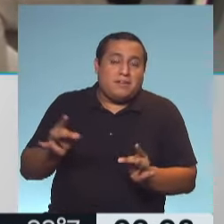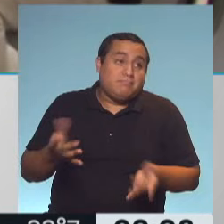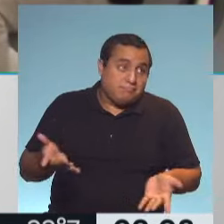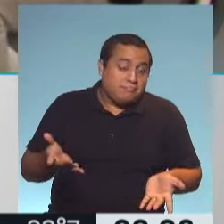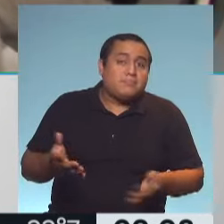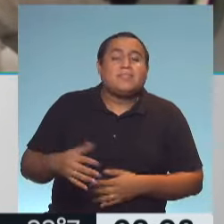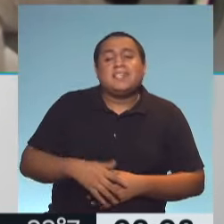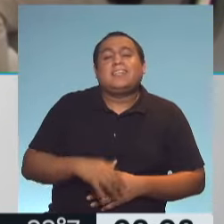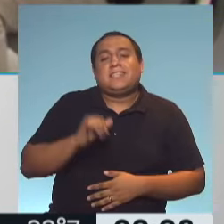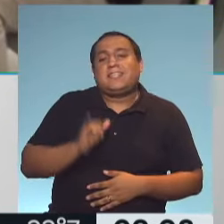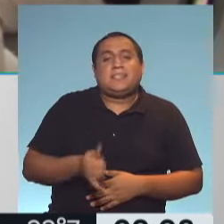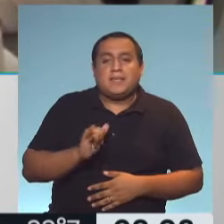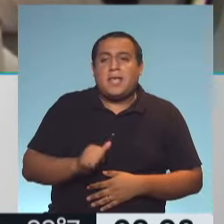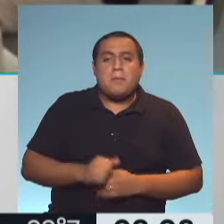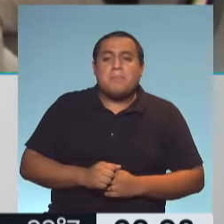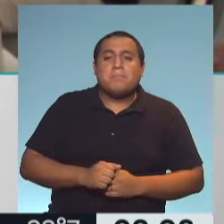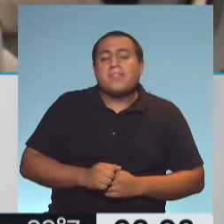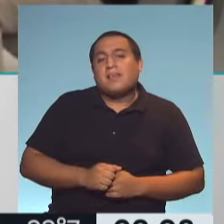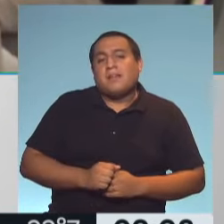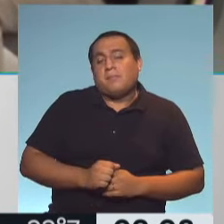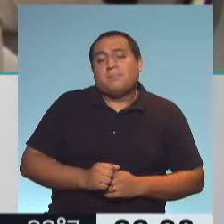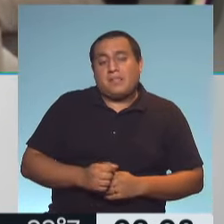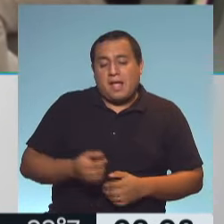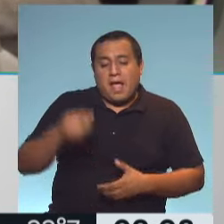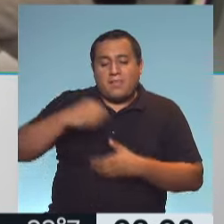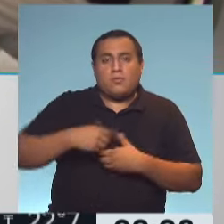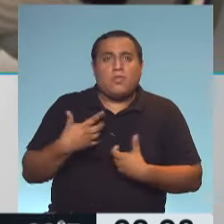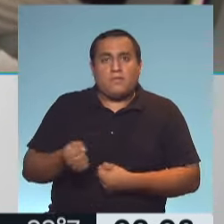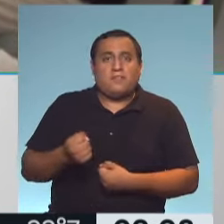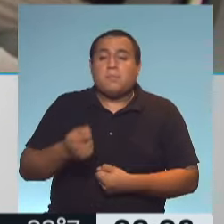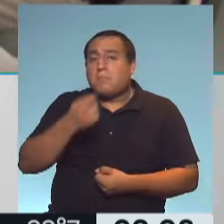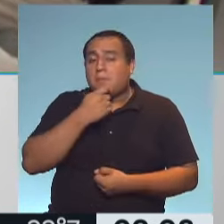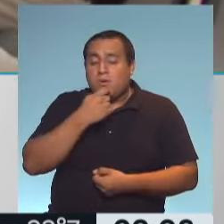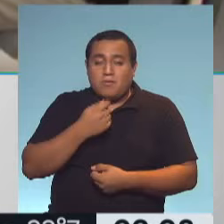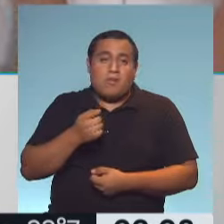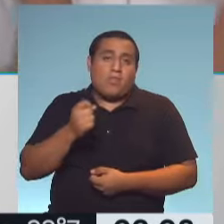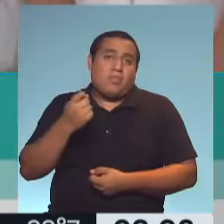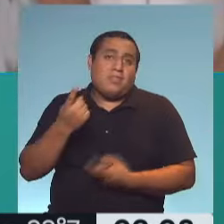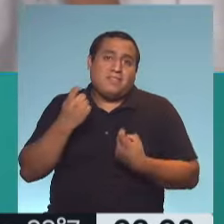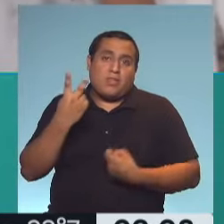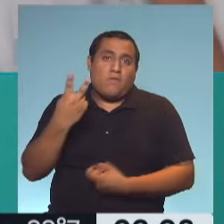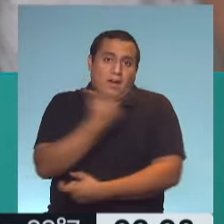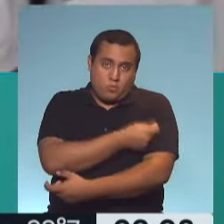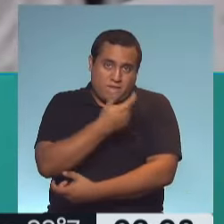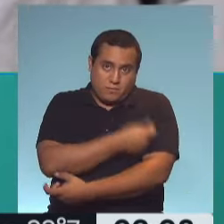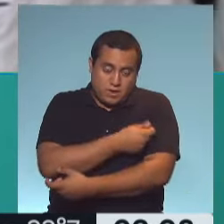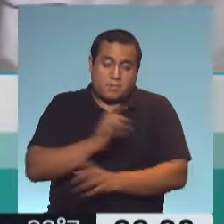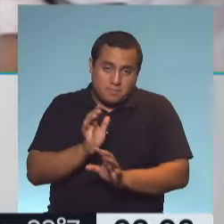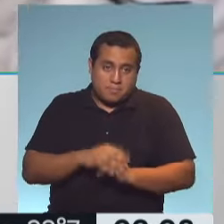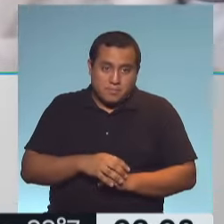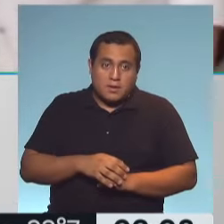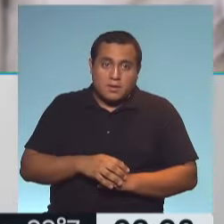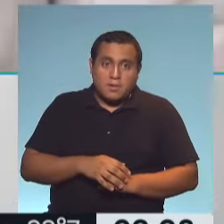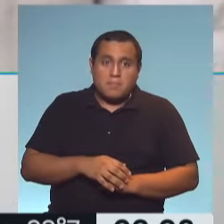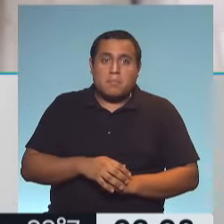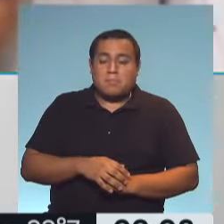Seguramente la explicación de generar los anticuerpos con las dos dosis, en este caso, y después de un tiempo haber adquirido